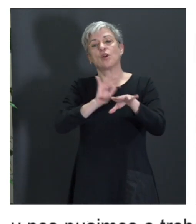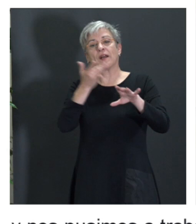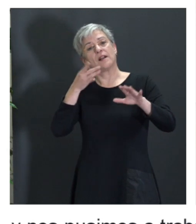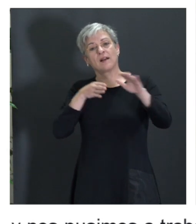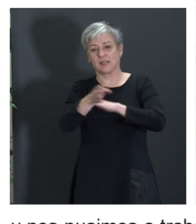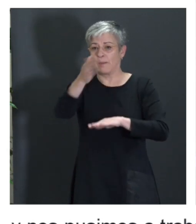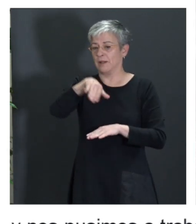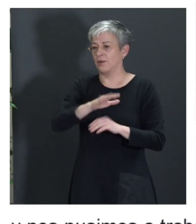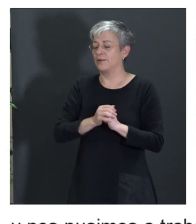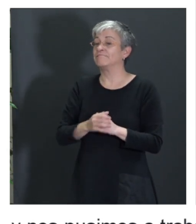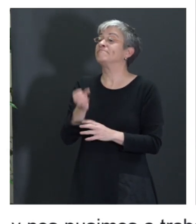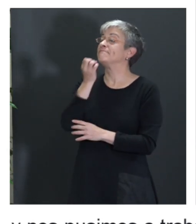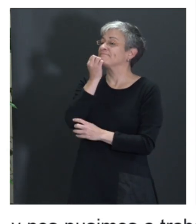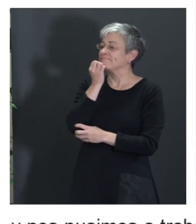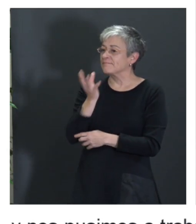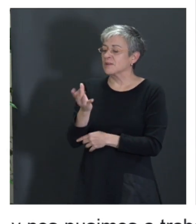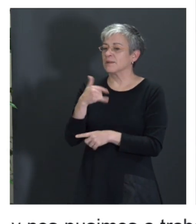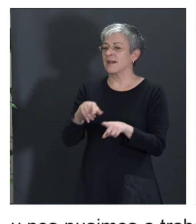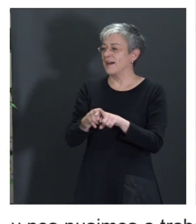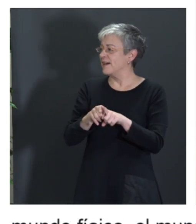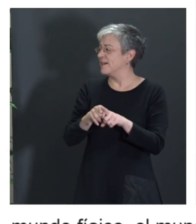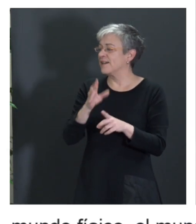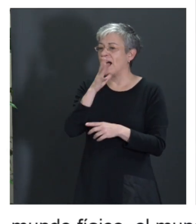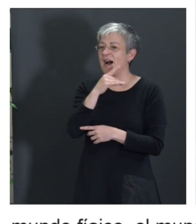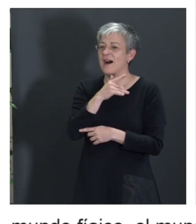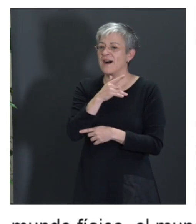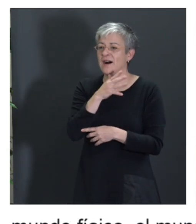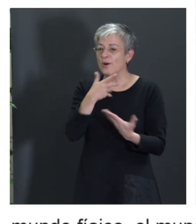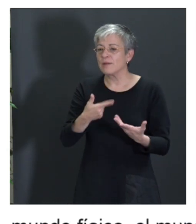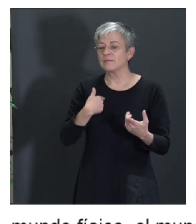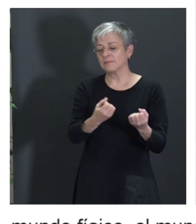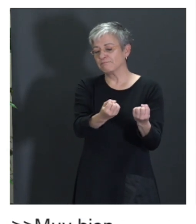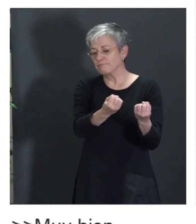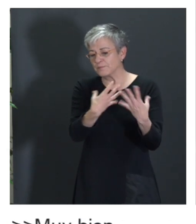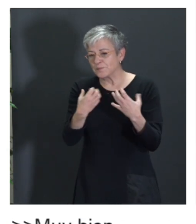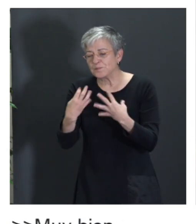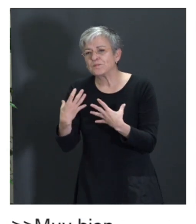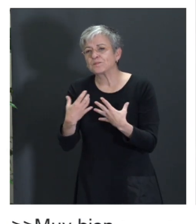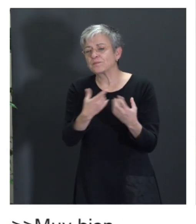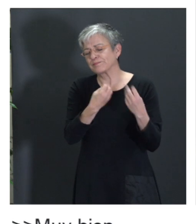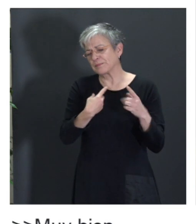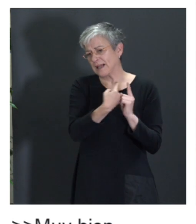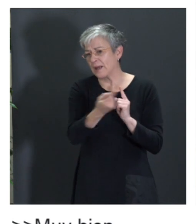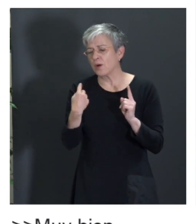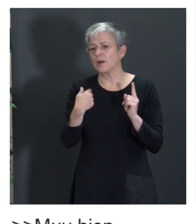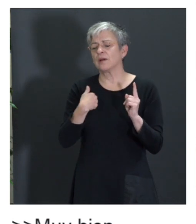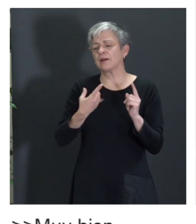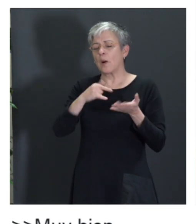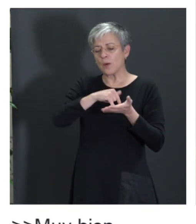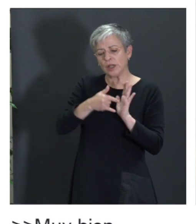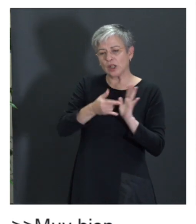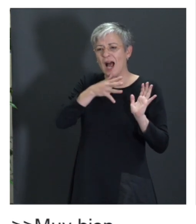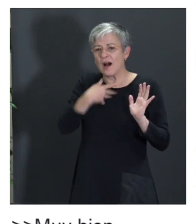Muy bien. Pues nada, siguiendo con esta línea, ahora me gustaría que me contarais un poco en qué proyectos estáis